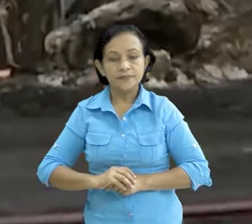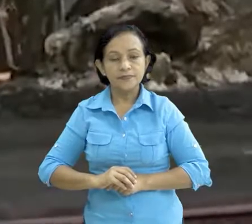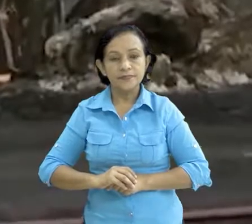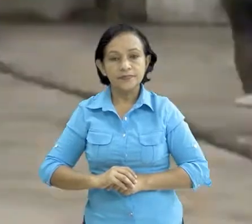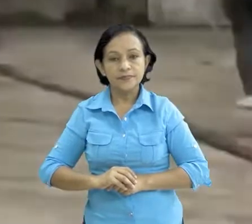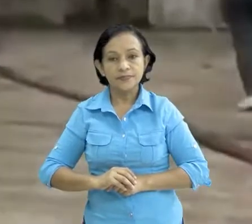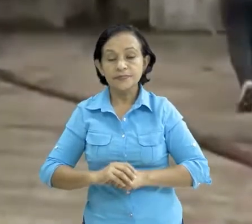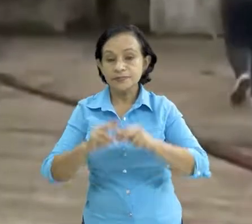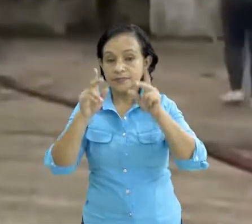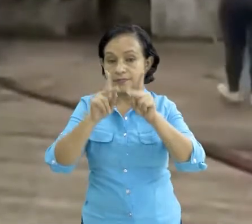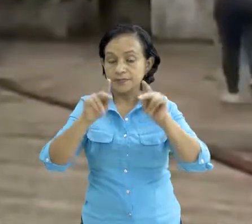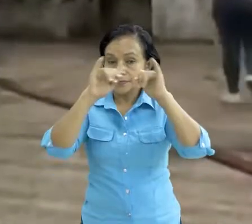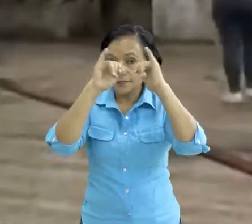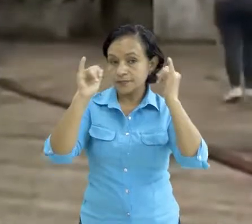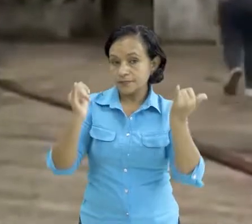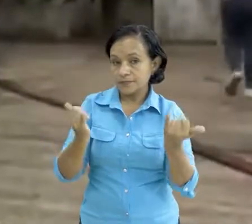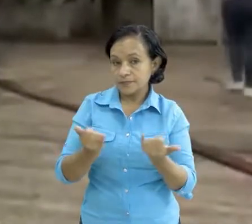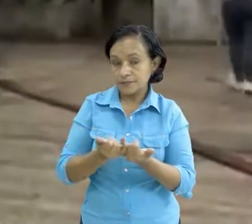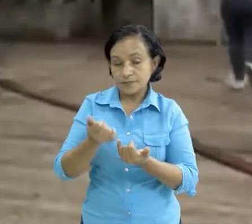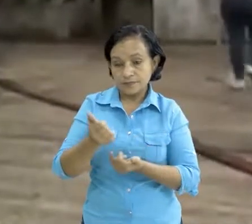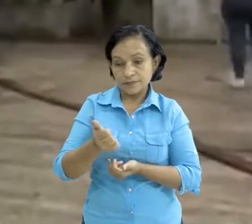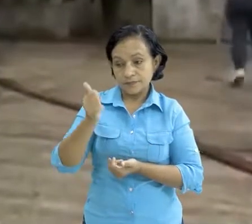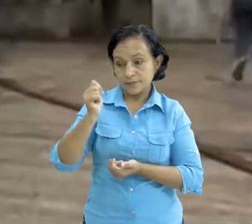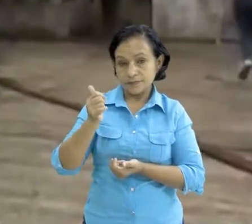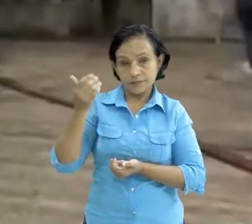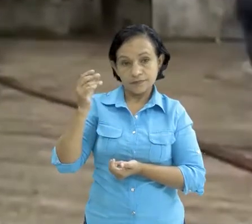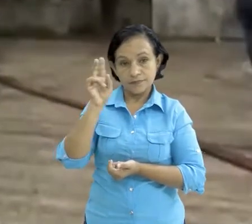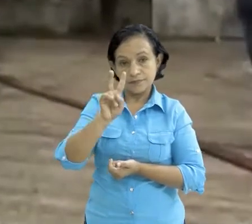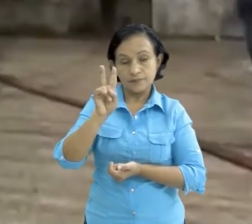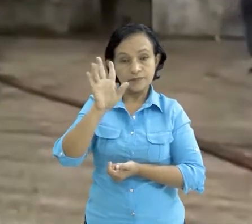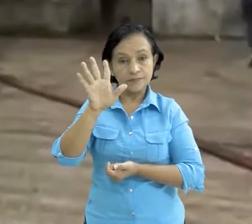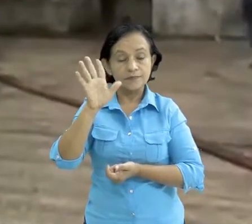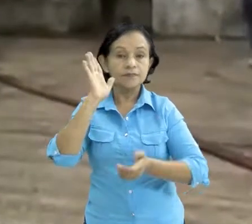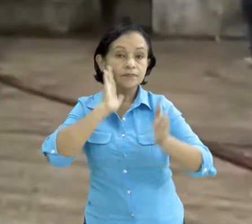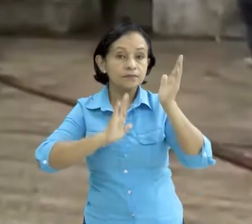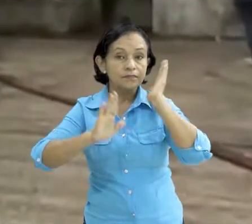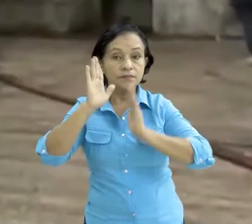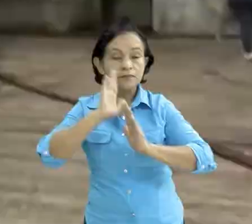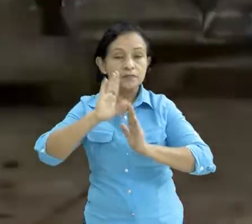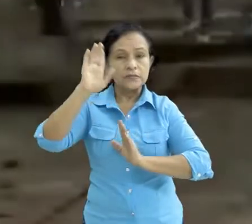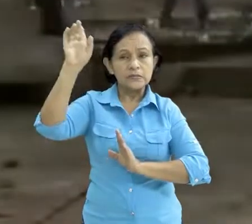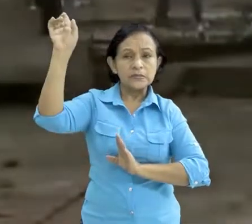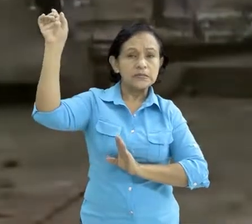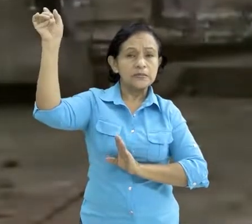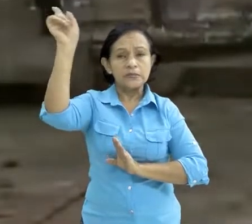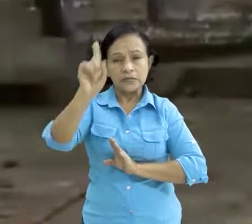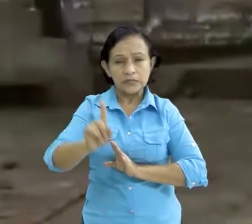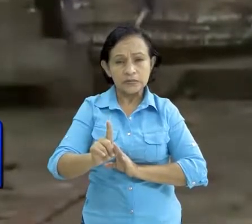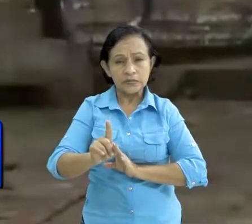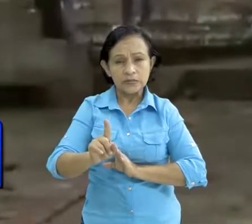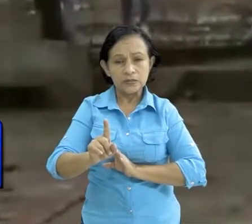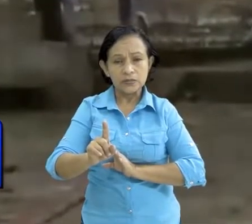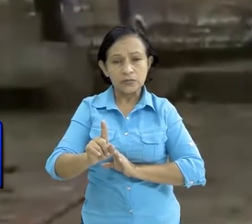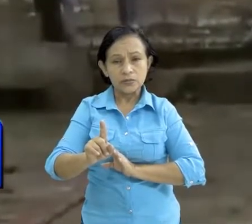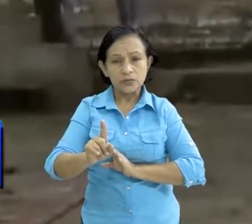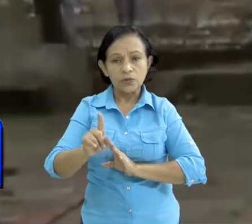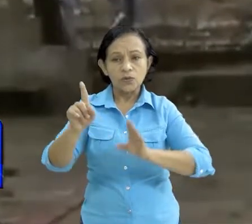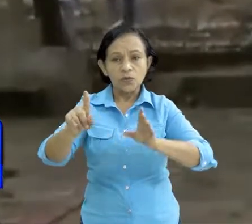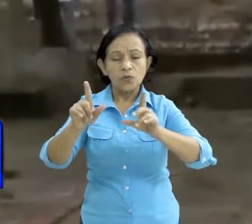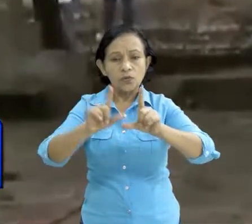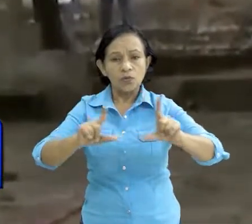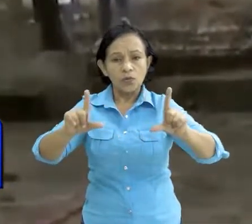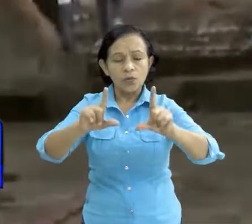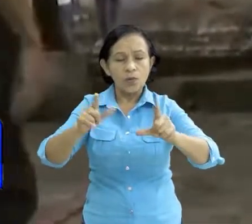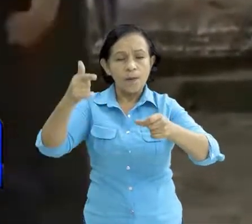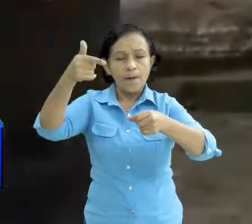en el plano internacional anoche del pasado viernes 5 de agosto una descarga eléctrica impactó sobre uno de los depósitos